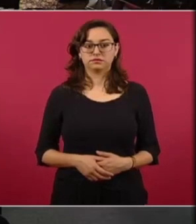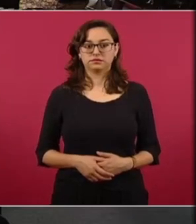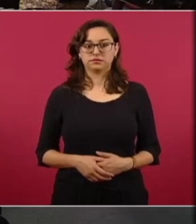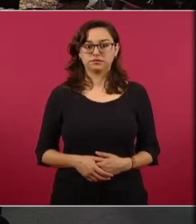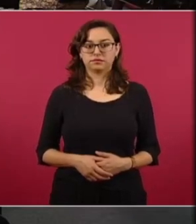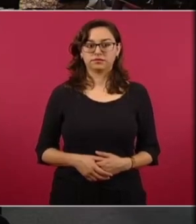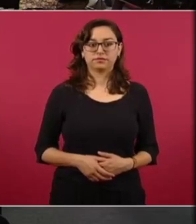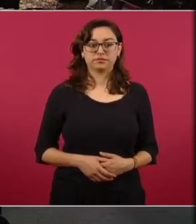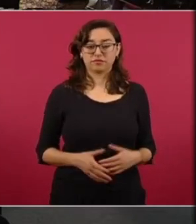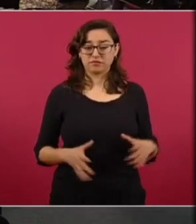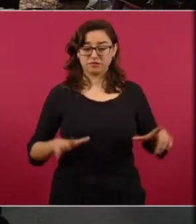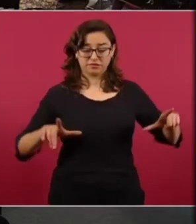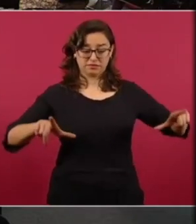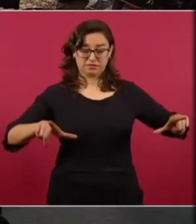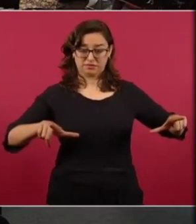todo eso